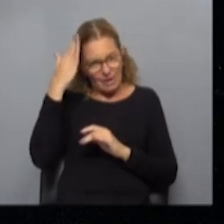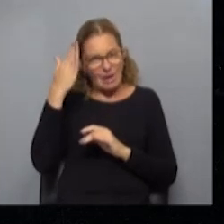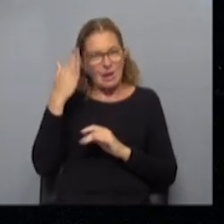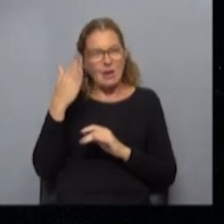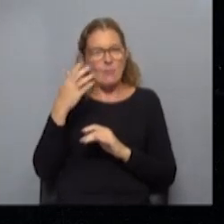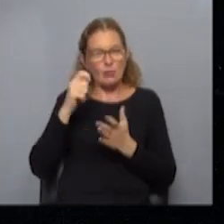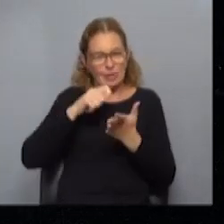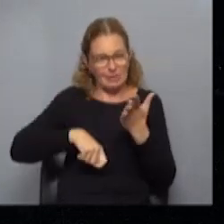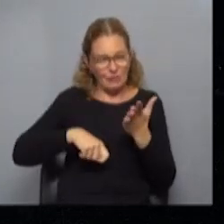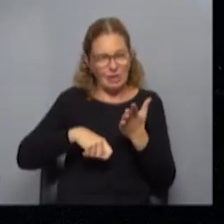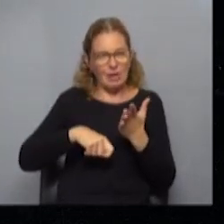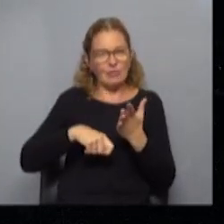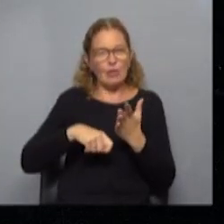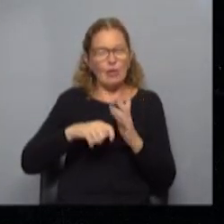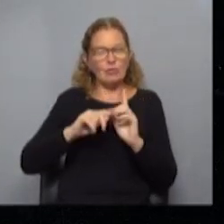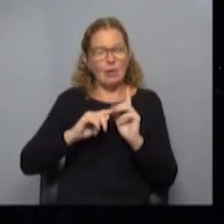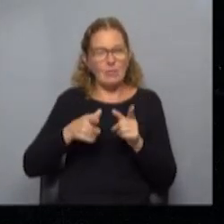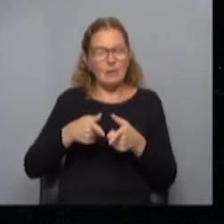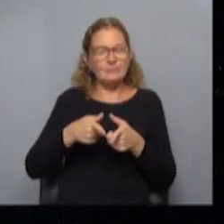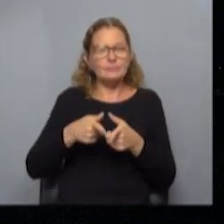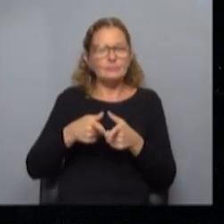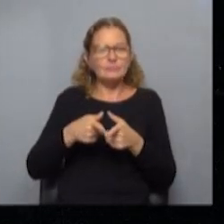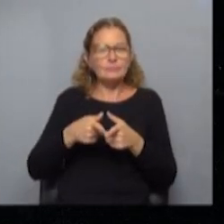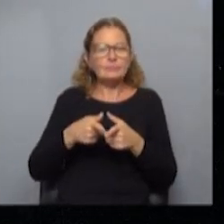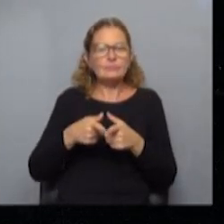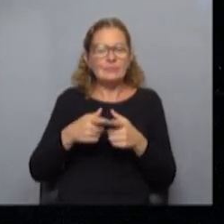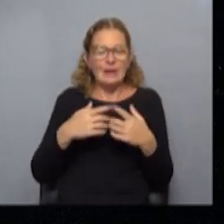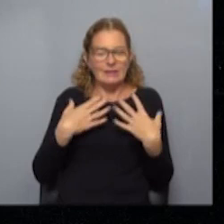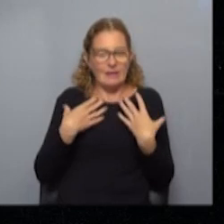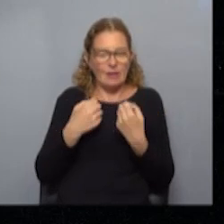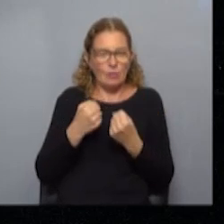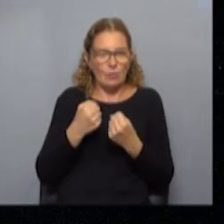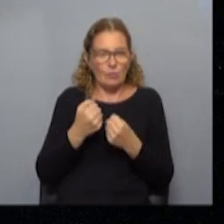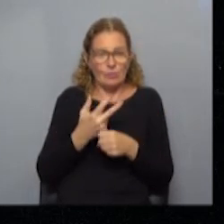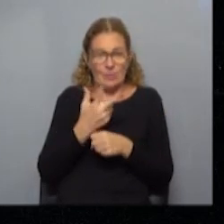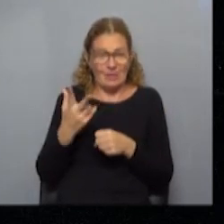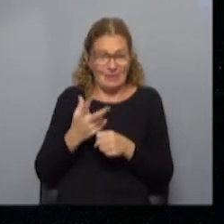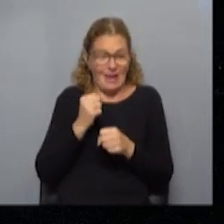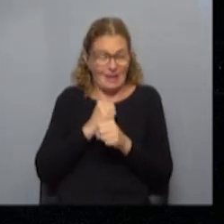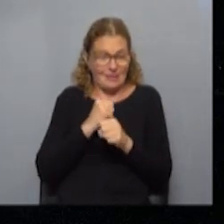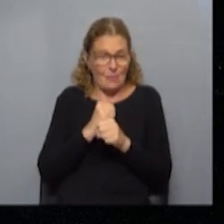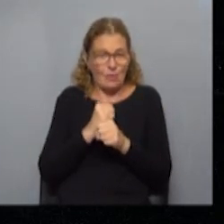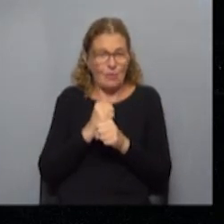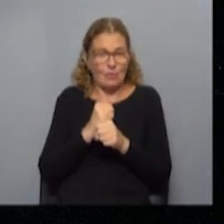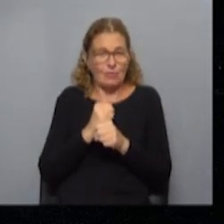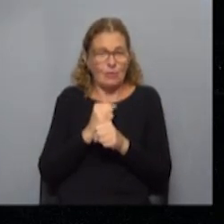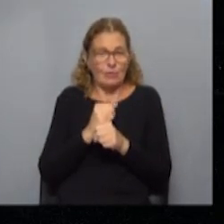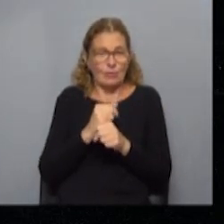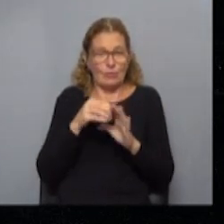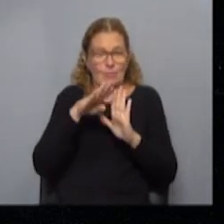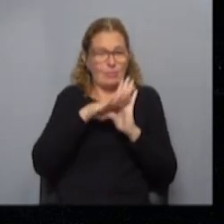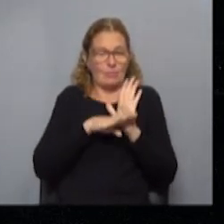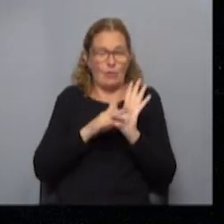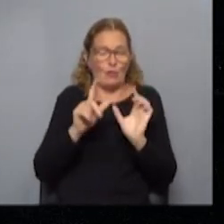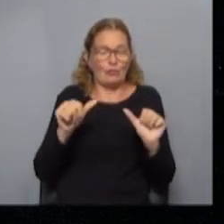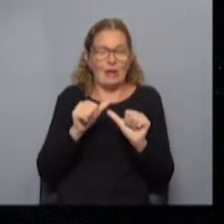certificación de los cursos de capacitación de sanitización un esfuerzo de tripartita enorme pero bueno donde no se aplica es lo